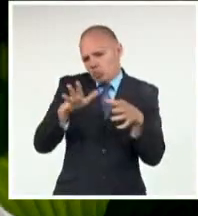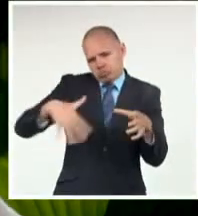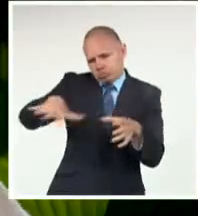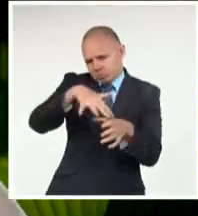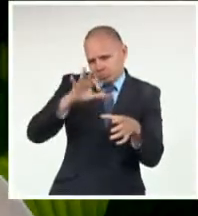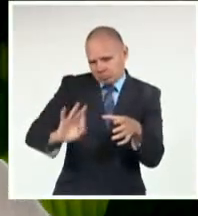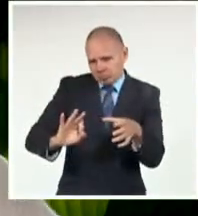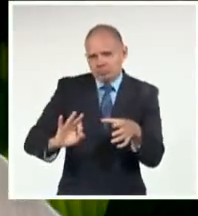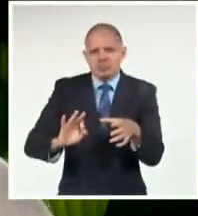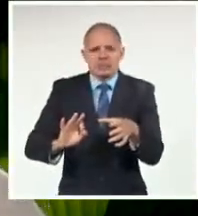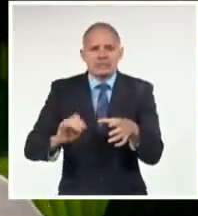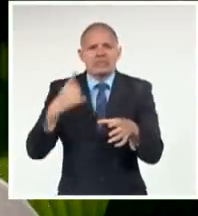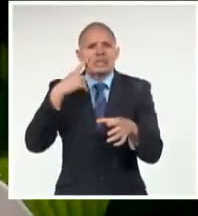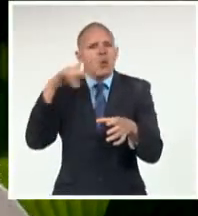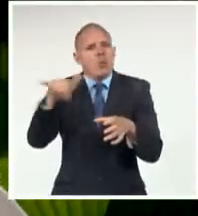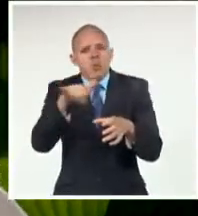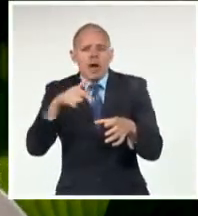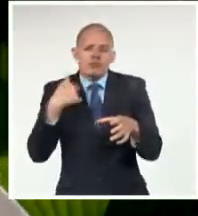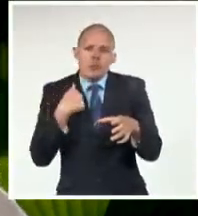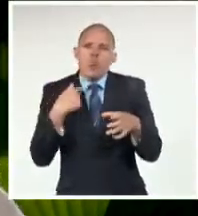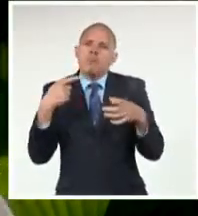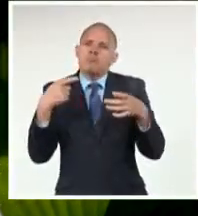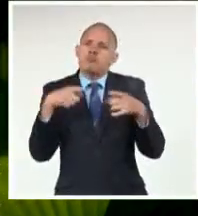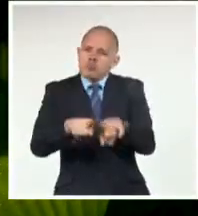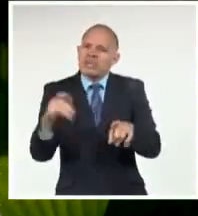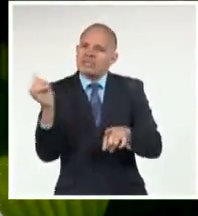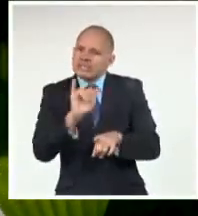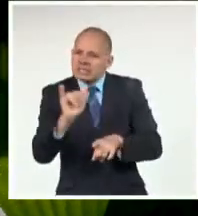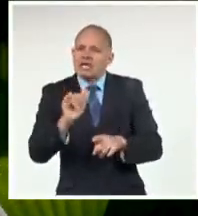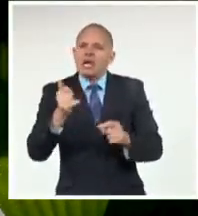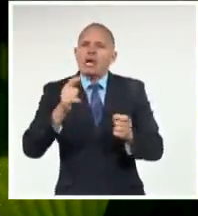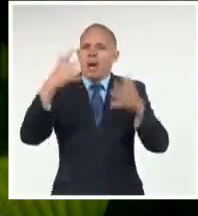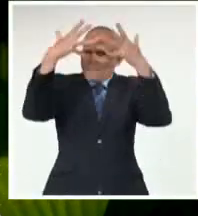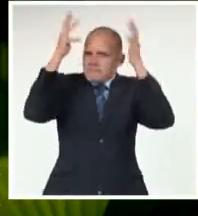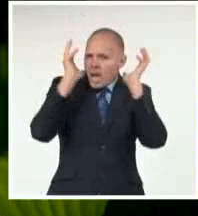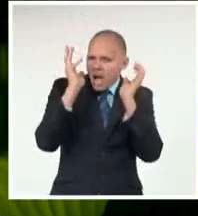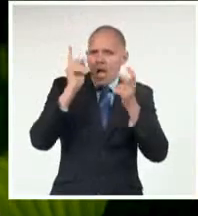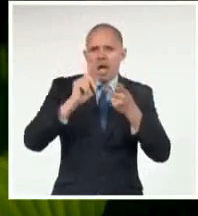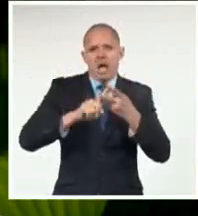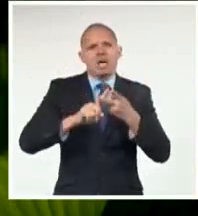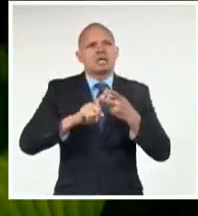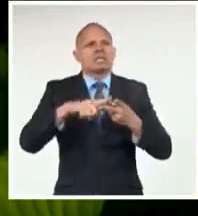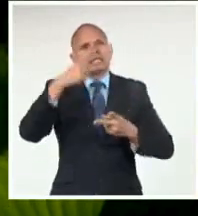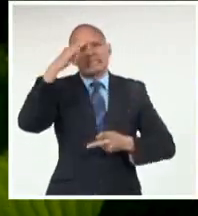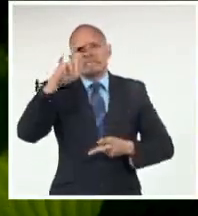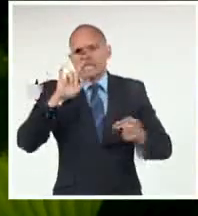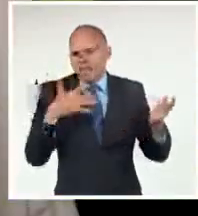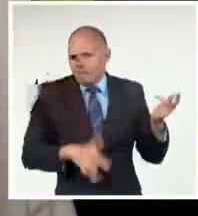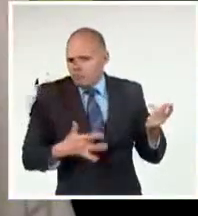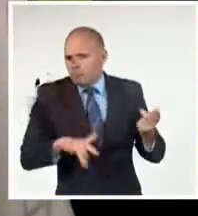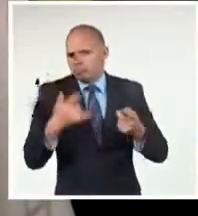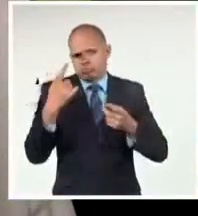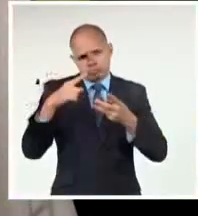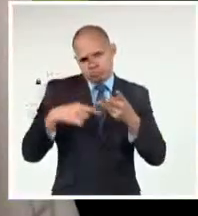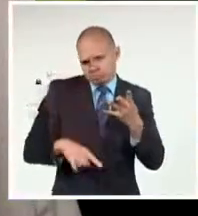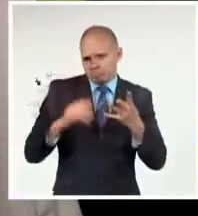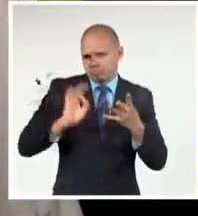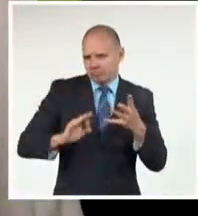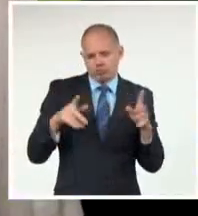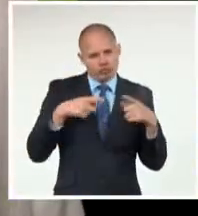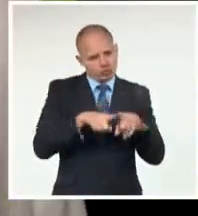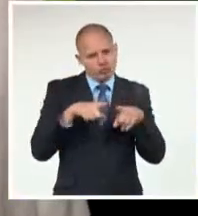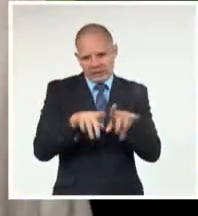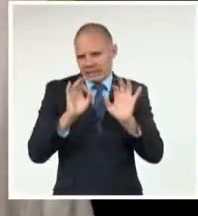Parecida De la misma De Silvio Pablo Y de todo Estudimiento De la nueva trova Y desde ese